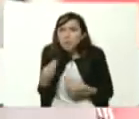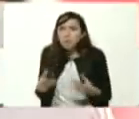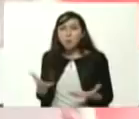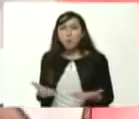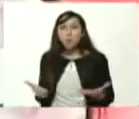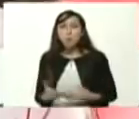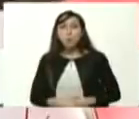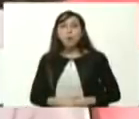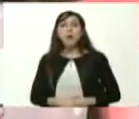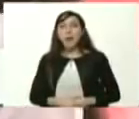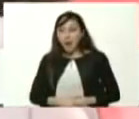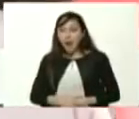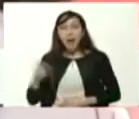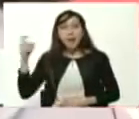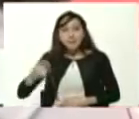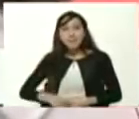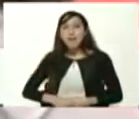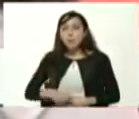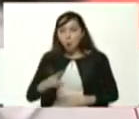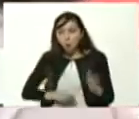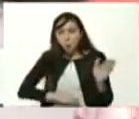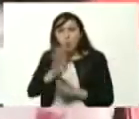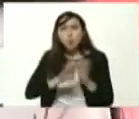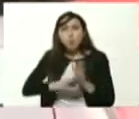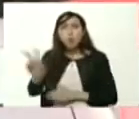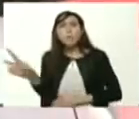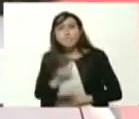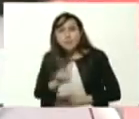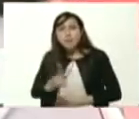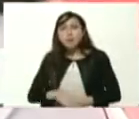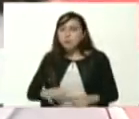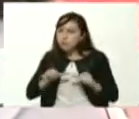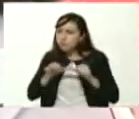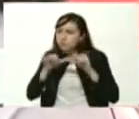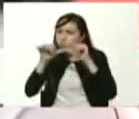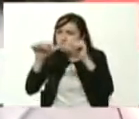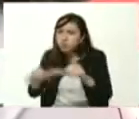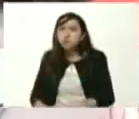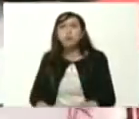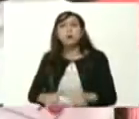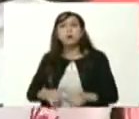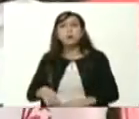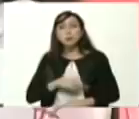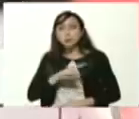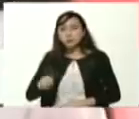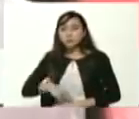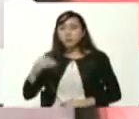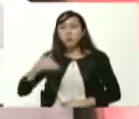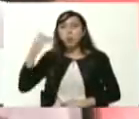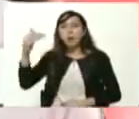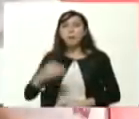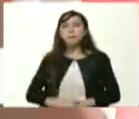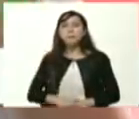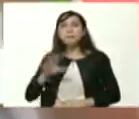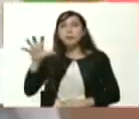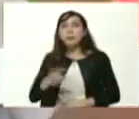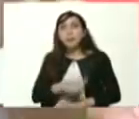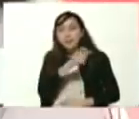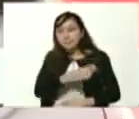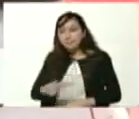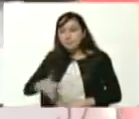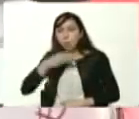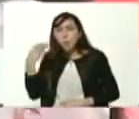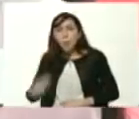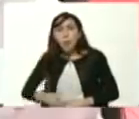son ellas las que necesitamos para seguir potencializando el país para seguir aportando al crecimiento de nuestra patria y los jóvenes al leer al